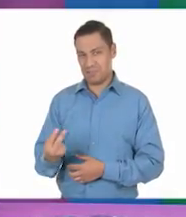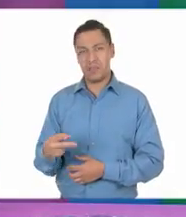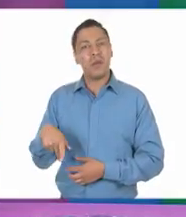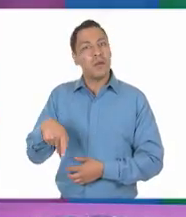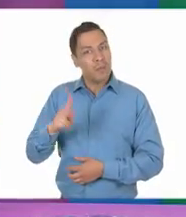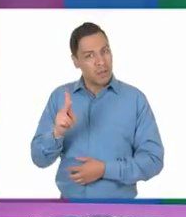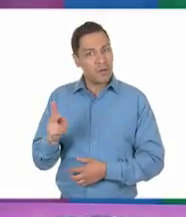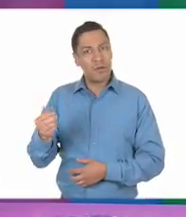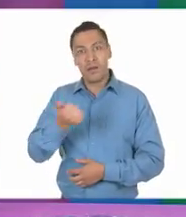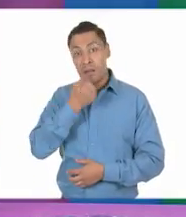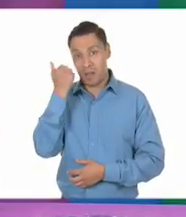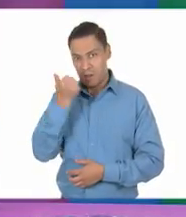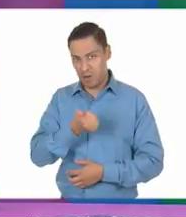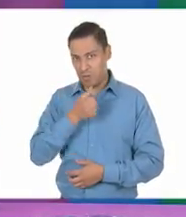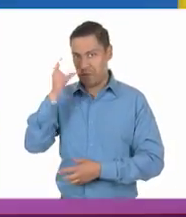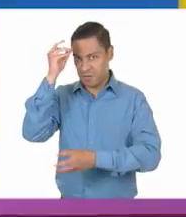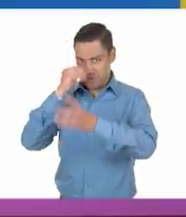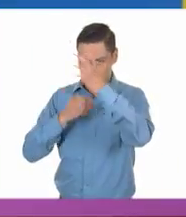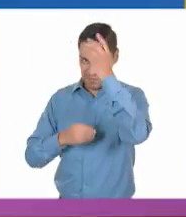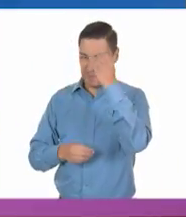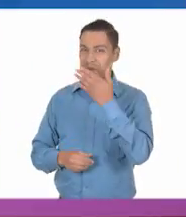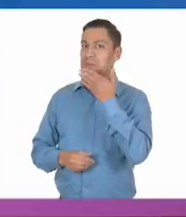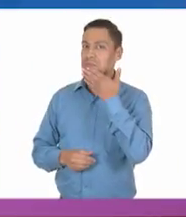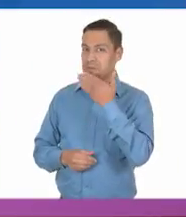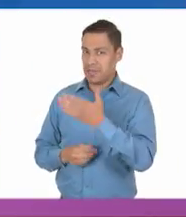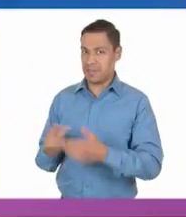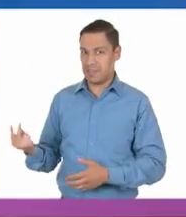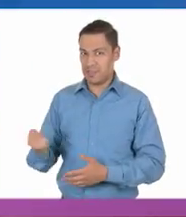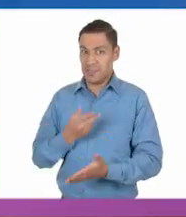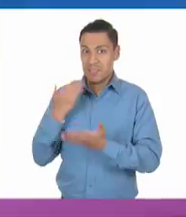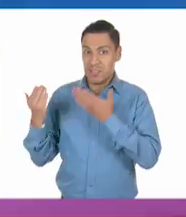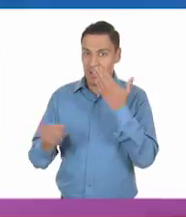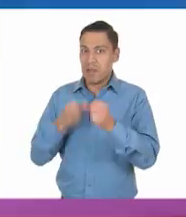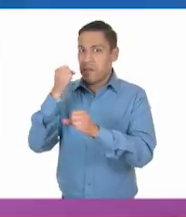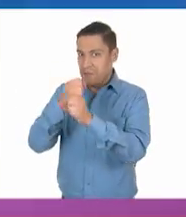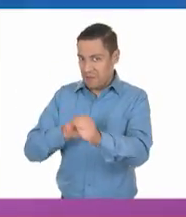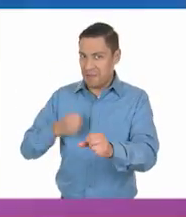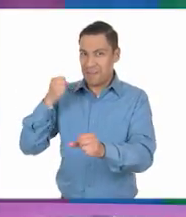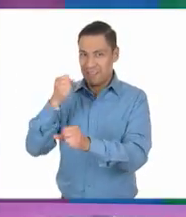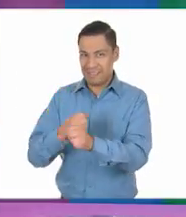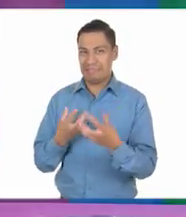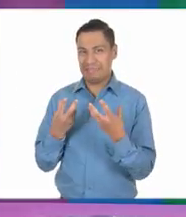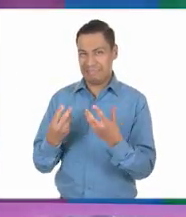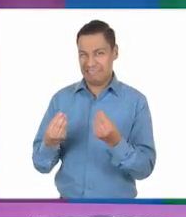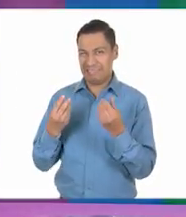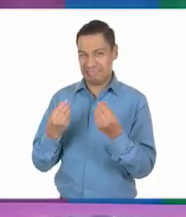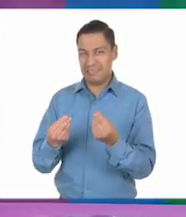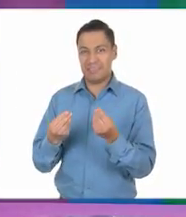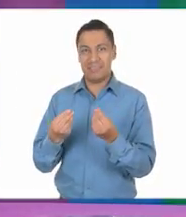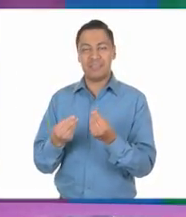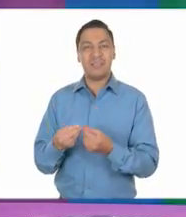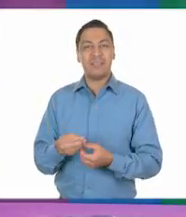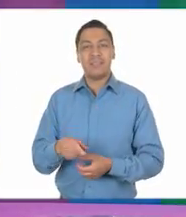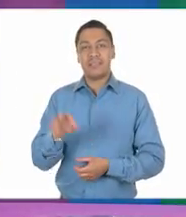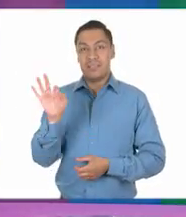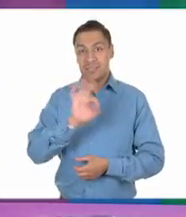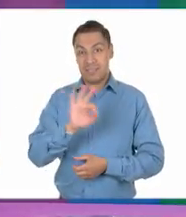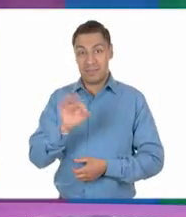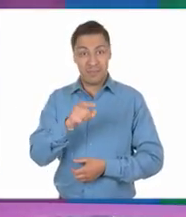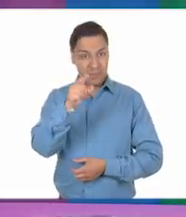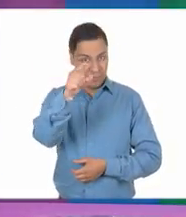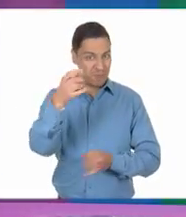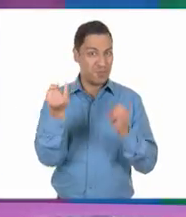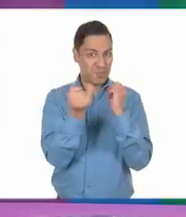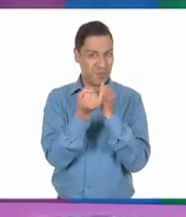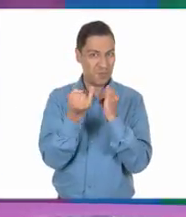muy buenos alumnos, demasiado buenos y han estudiado y practicado muchísimo, así como seguramente las niñas y niños que nos